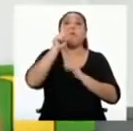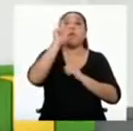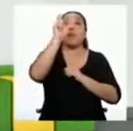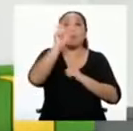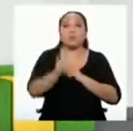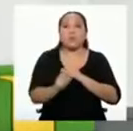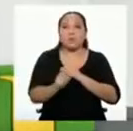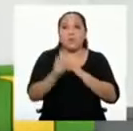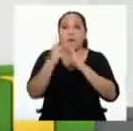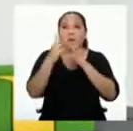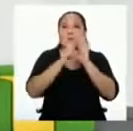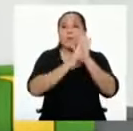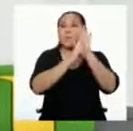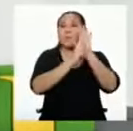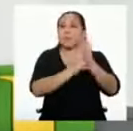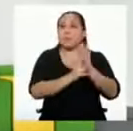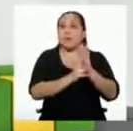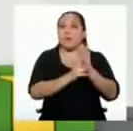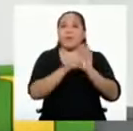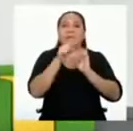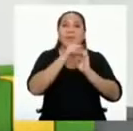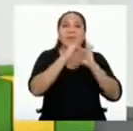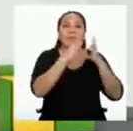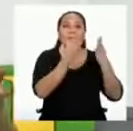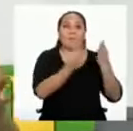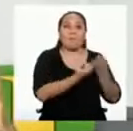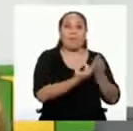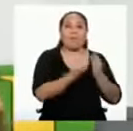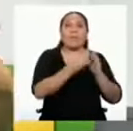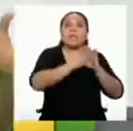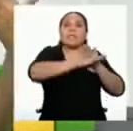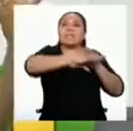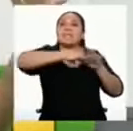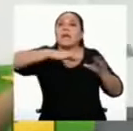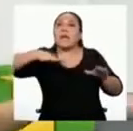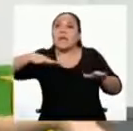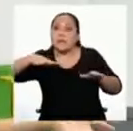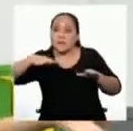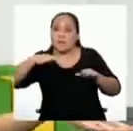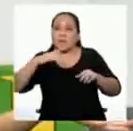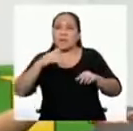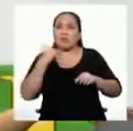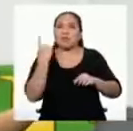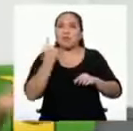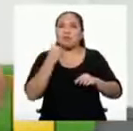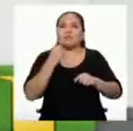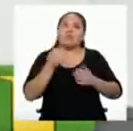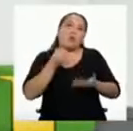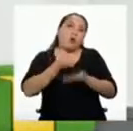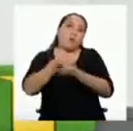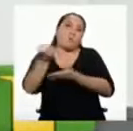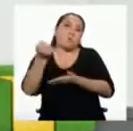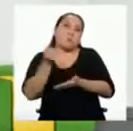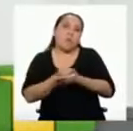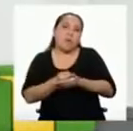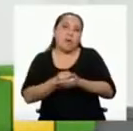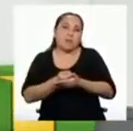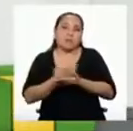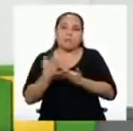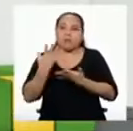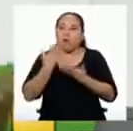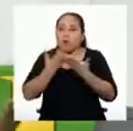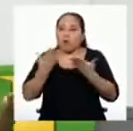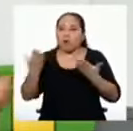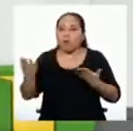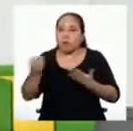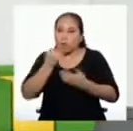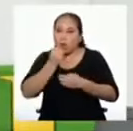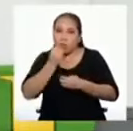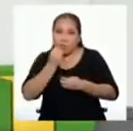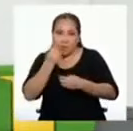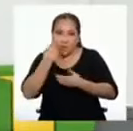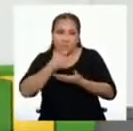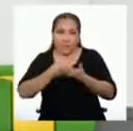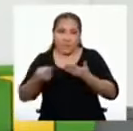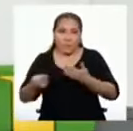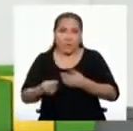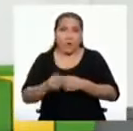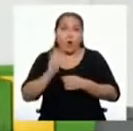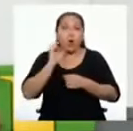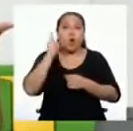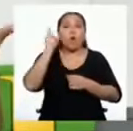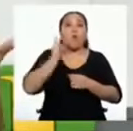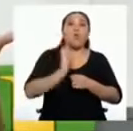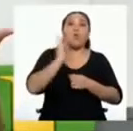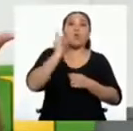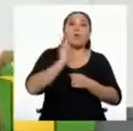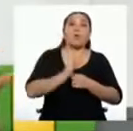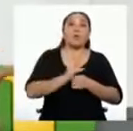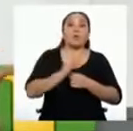familia debería salir en casos e indispensables, tal vez para hacer las compras semanales o por alguna emergencia. Así podemos evitar que los